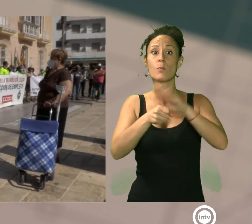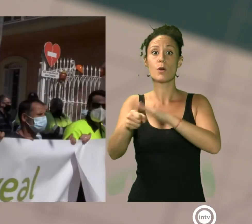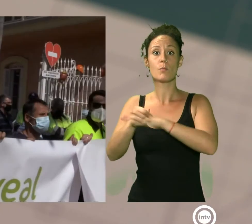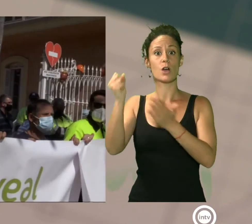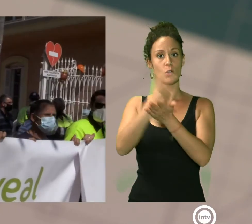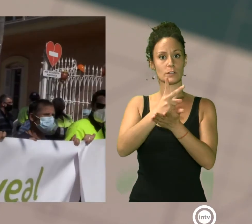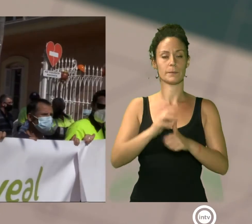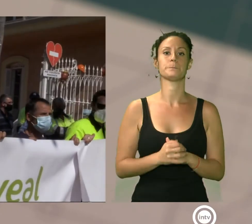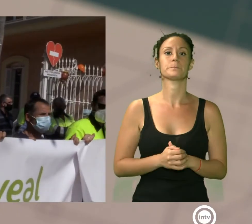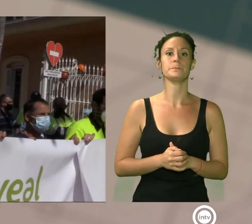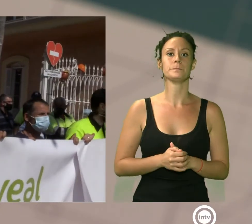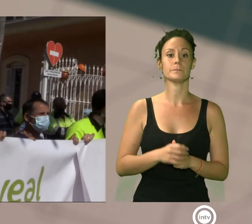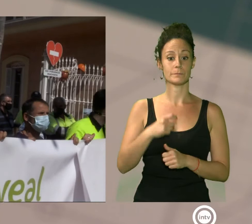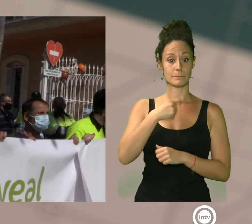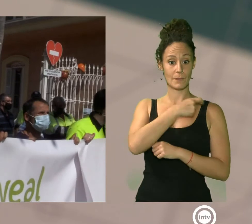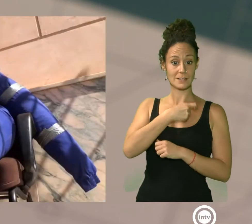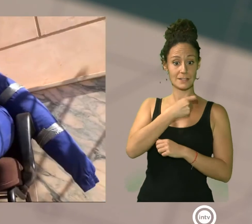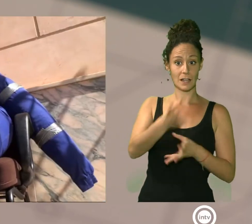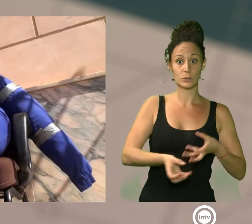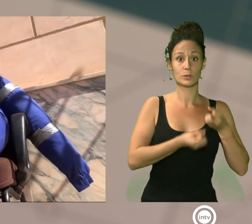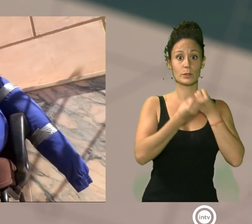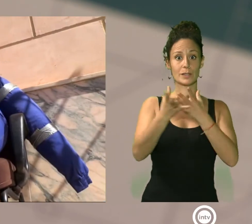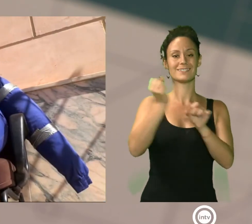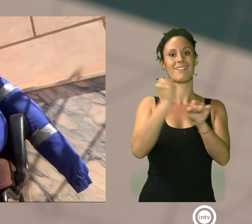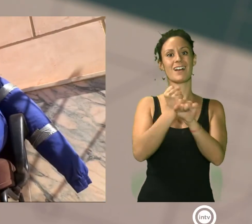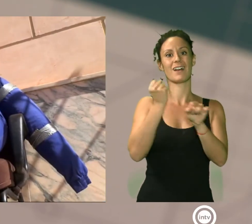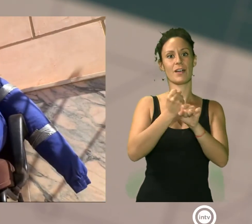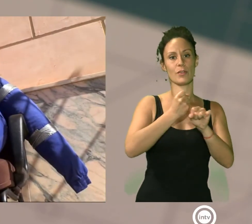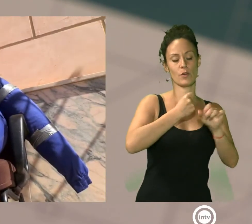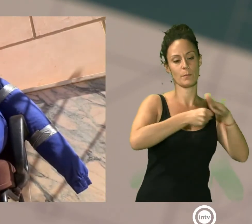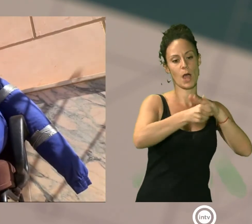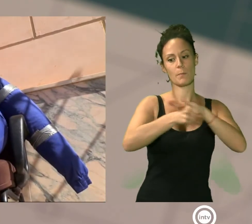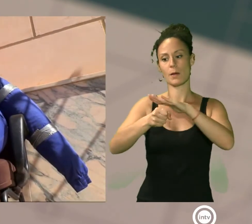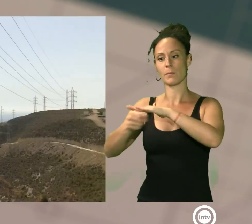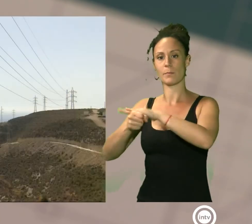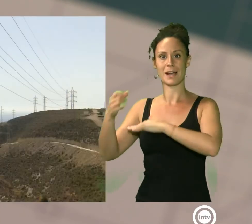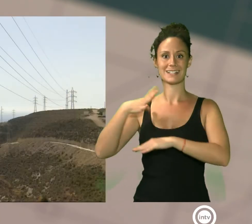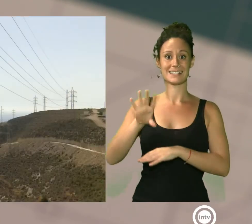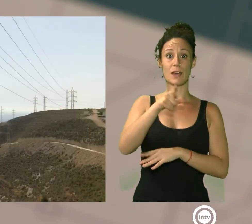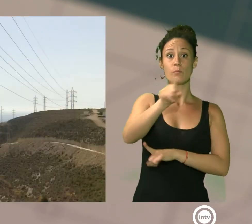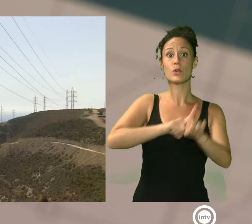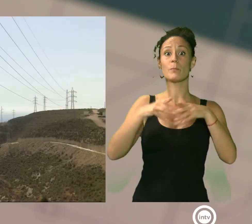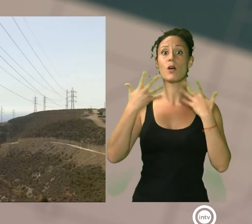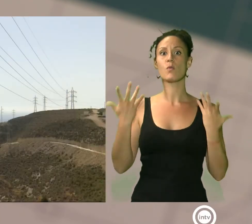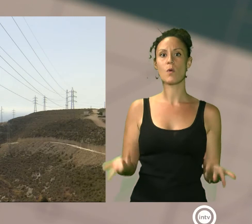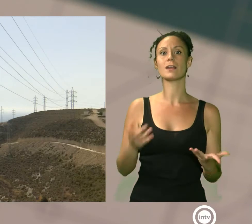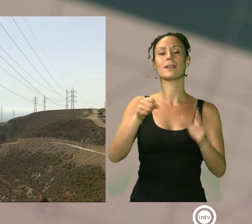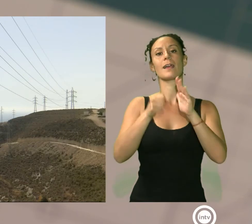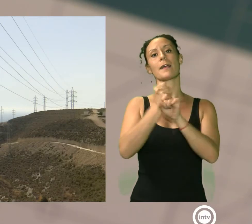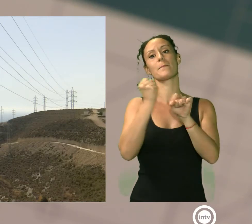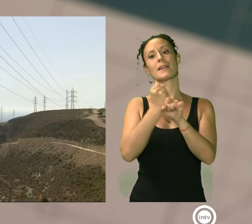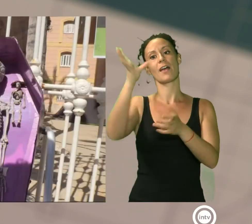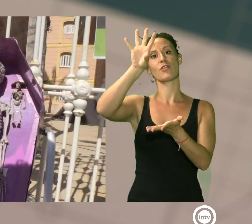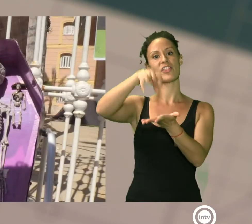los trabajadores de la plantilla de Endesa ya están reubicados, por lo que el problema estaría con los empleados de las subcontratas de la central térmica de